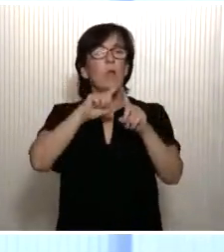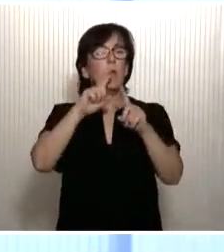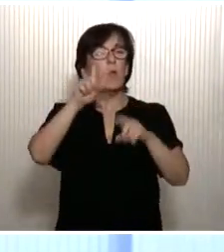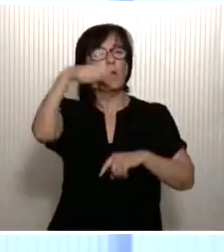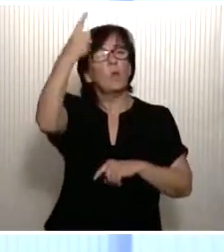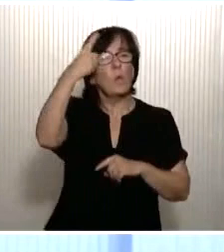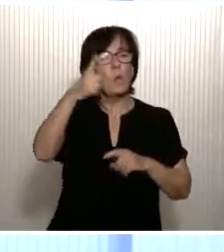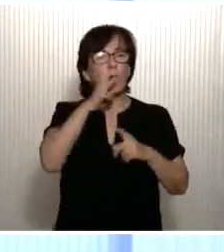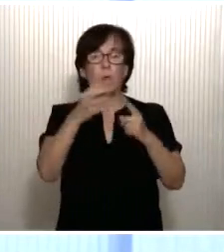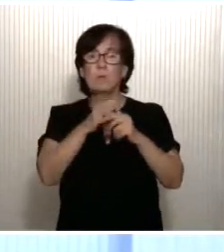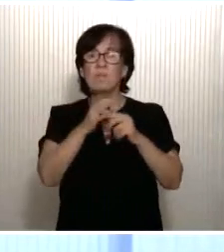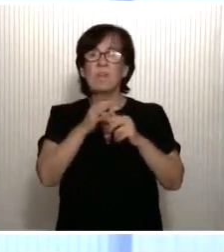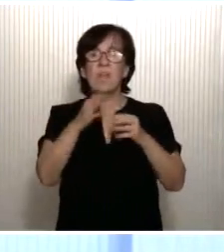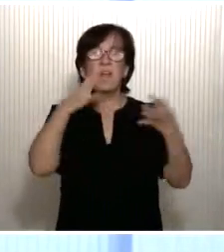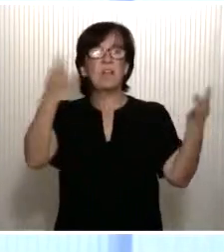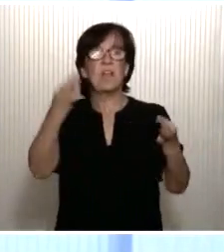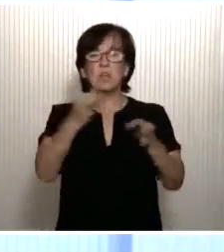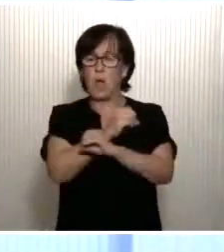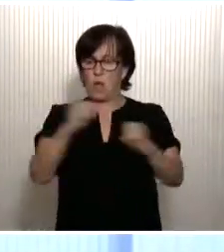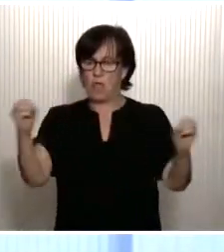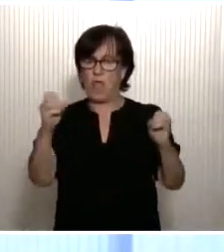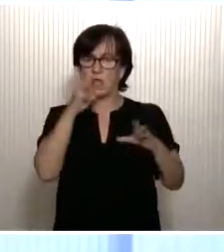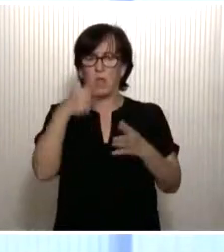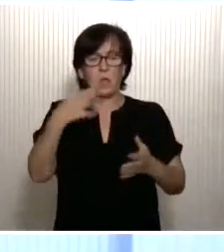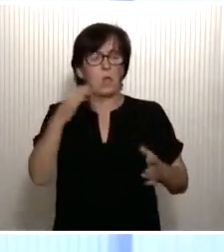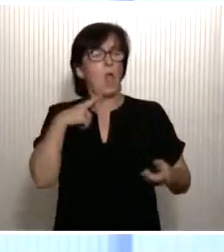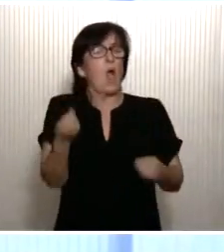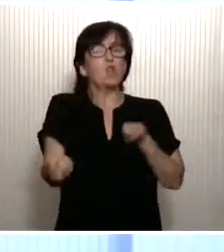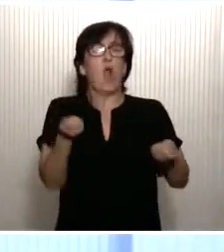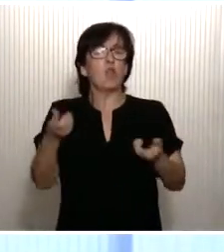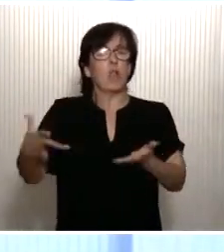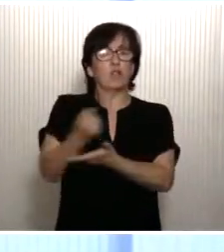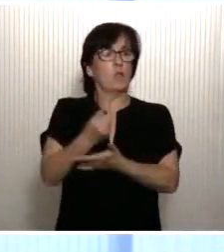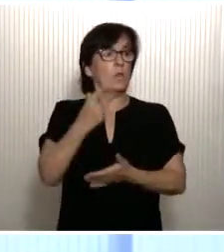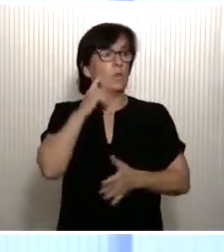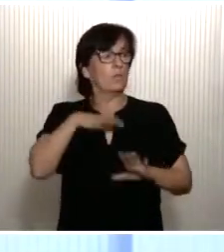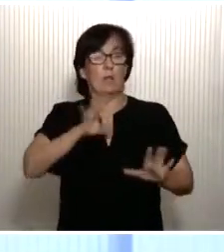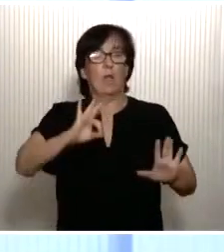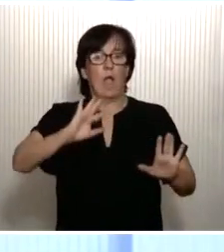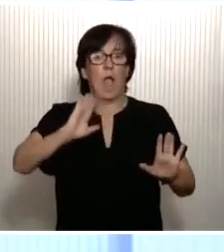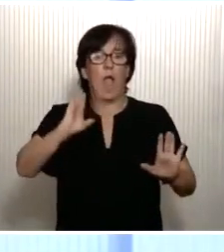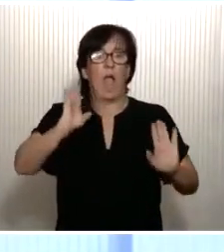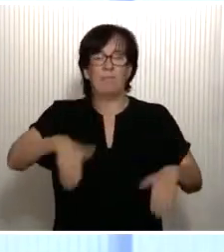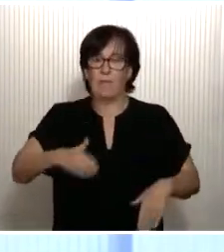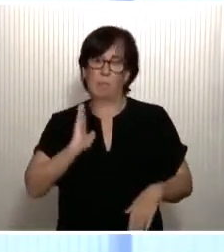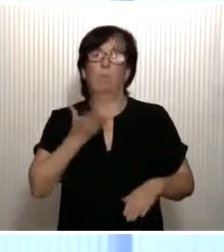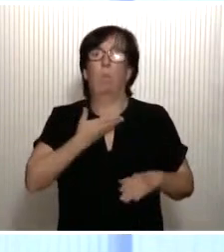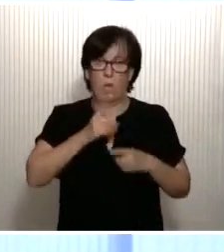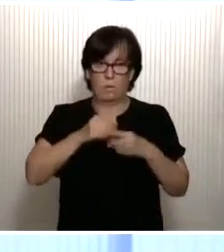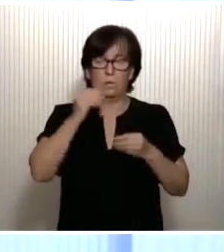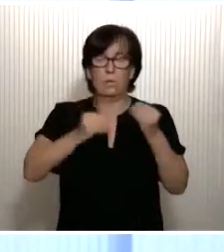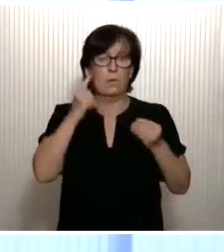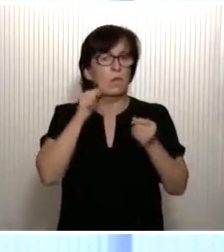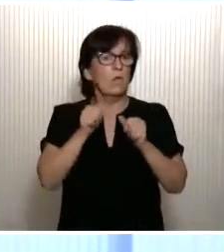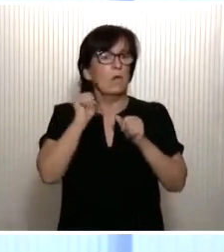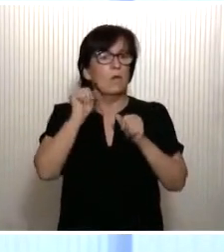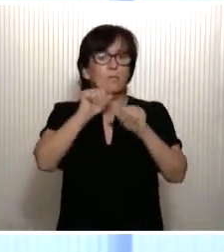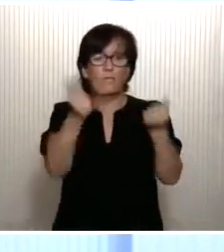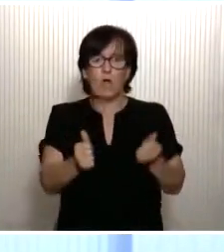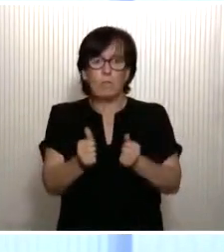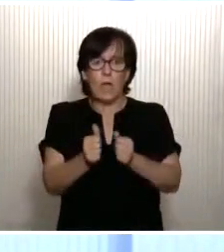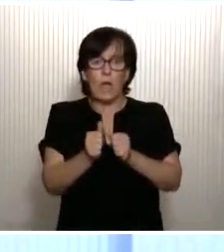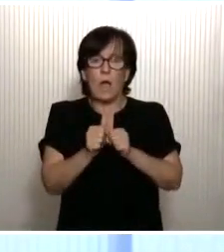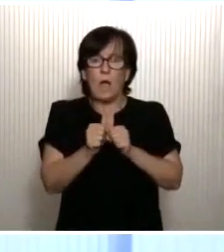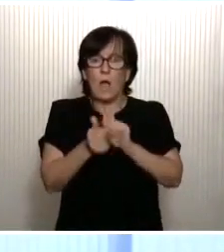riesgo cero, de tener aparentemente todo controlado, se ha visto modificada de manera rápida, pero también